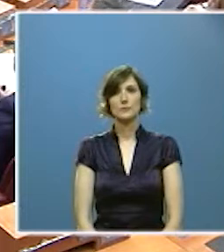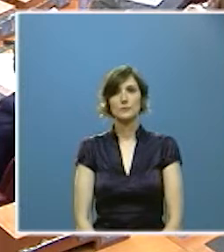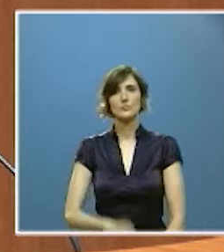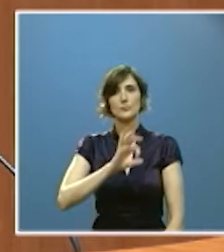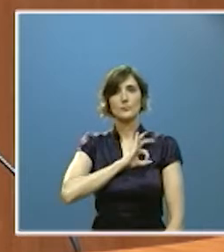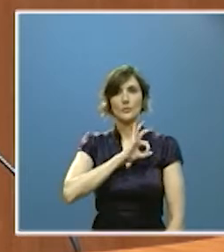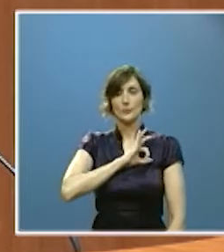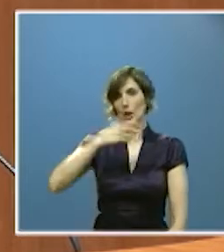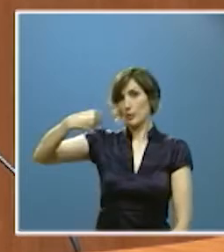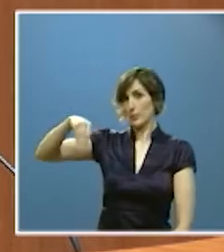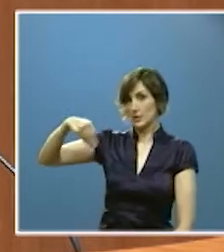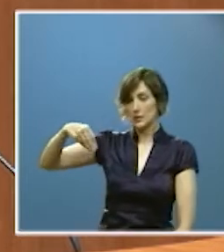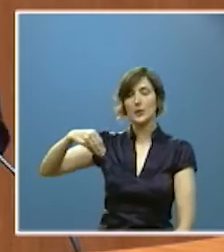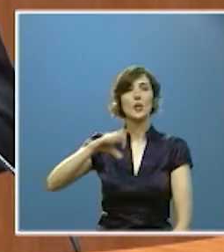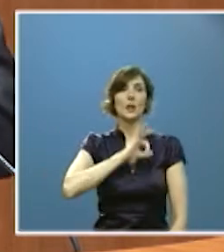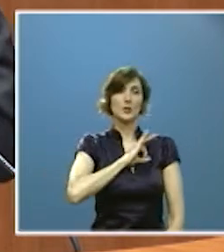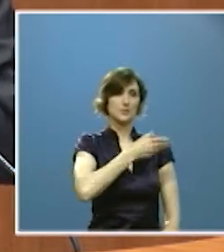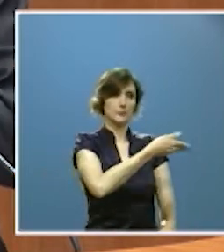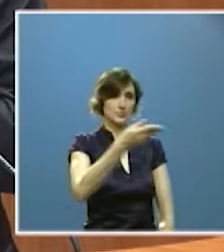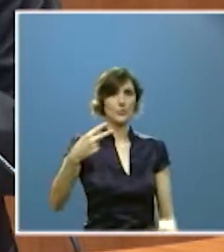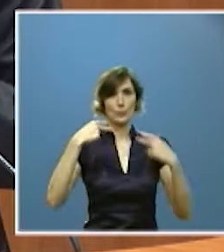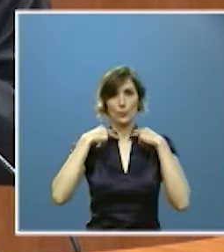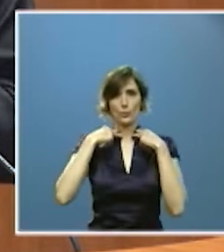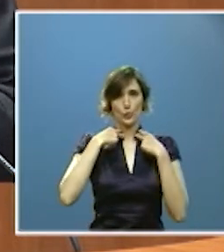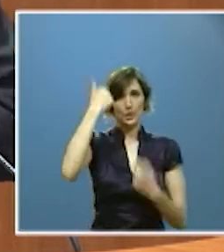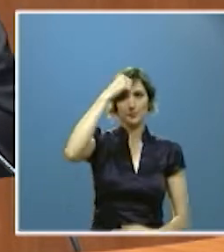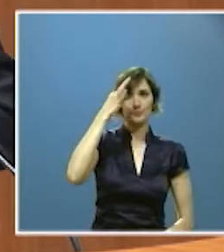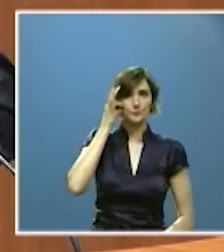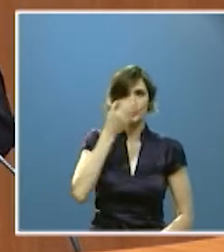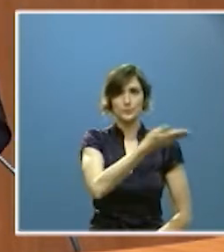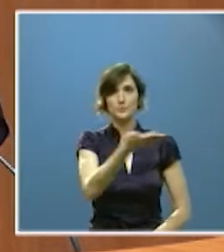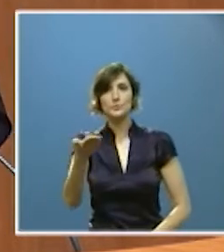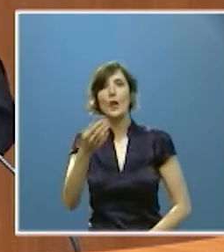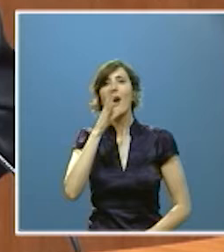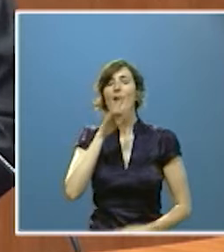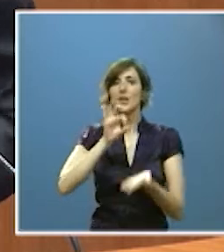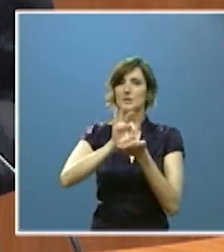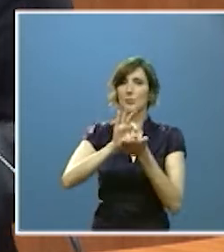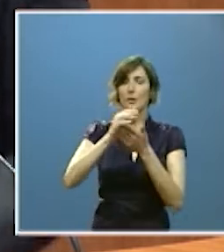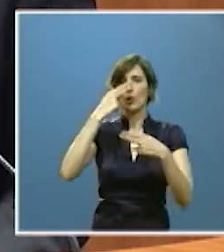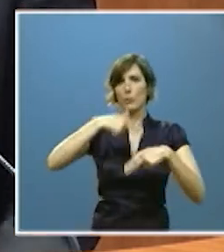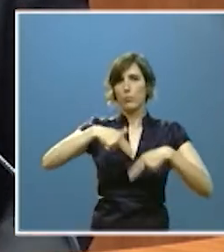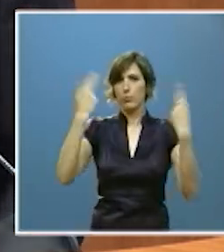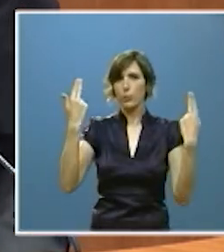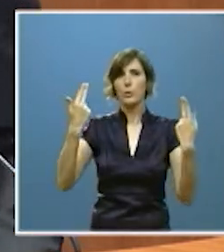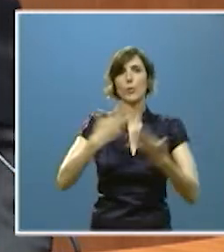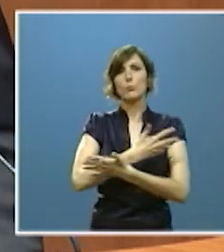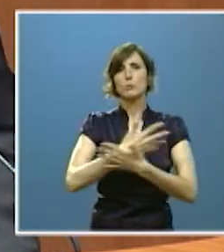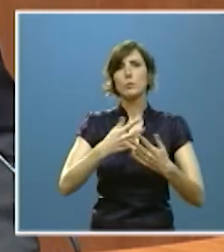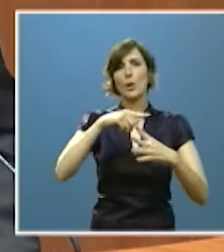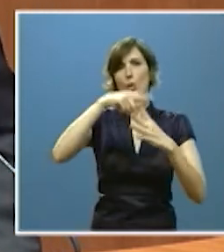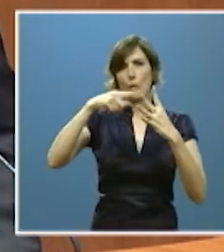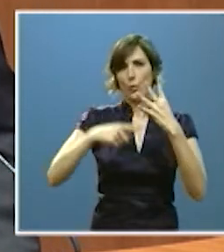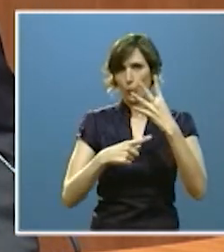señora presidenta señoras y señores procuradores pasando ahora al ámbito de los grandes servicios públicos son cuatro las cuestiones principales